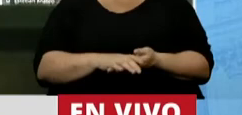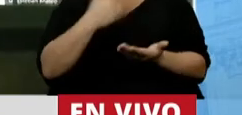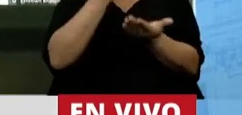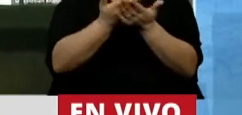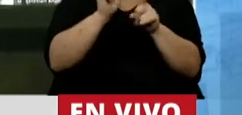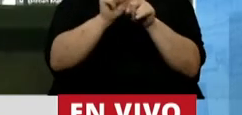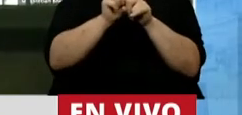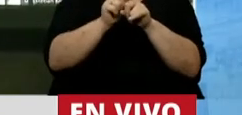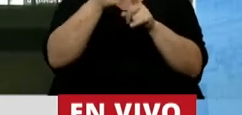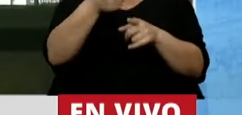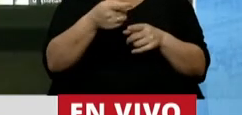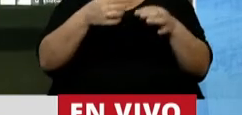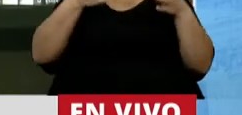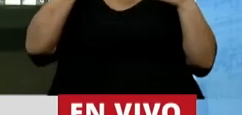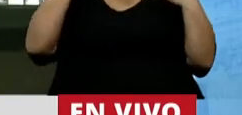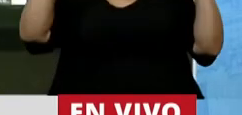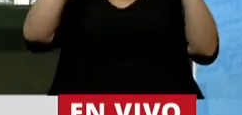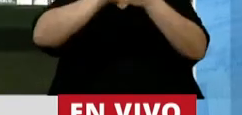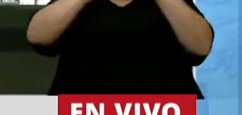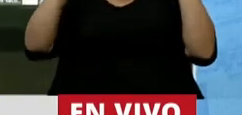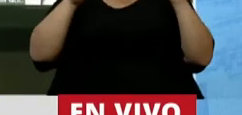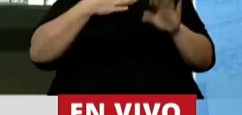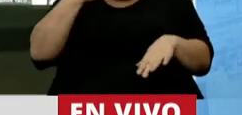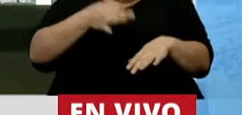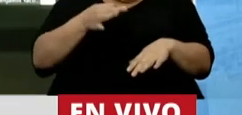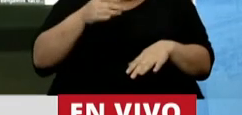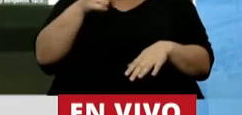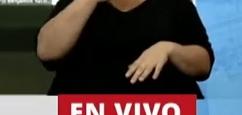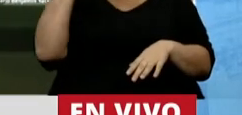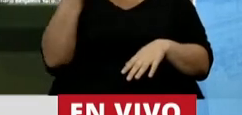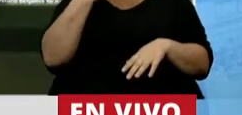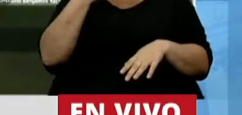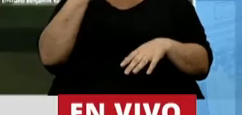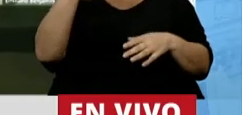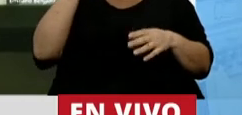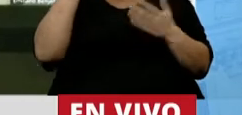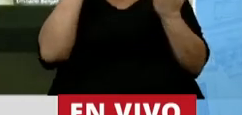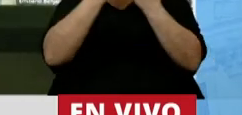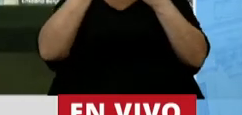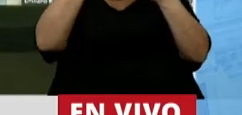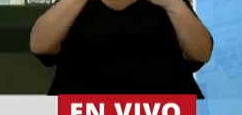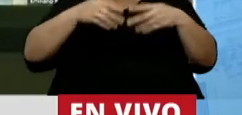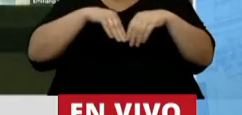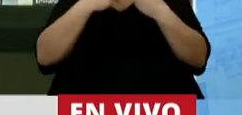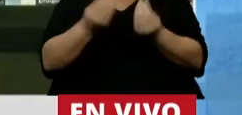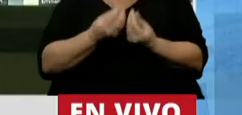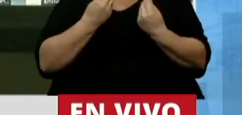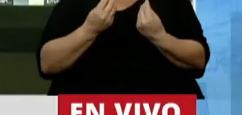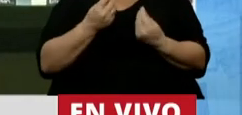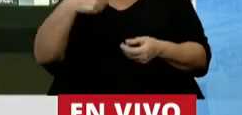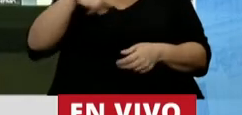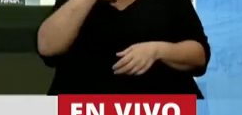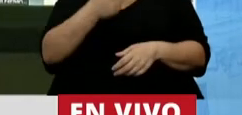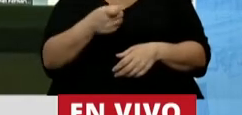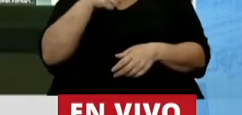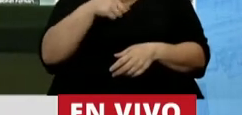presentarlas como disruptivas, como épicas, pero la verdad que si nos tomamos el trabajo de evaluar sus resultados, nos vamos a